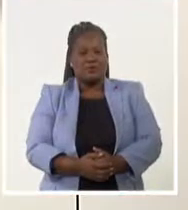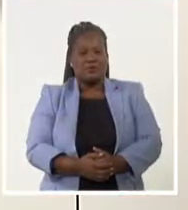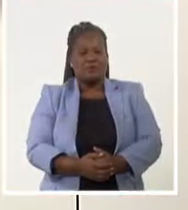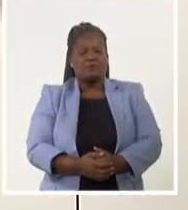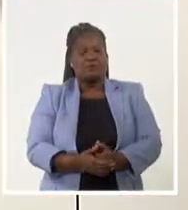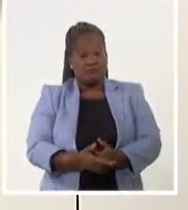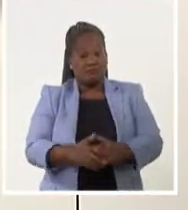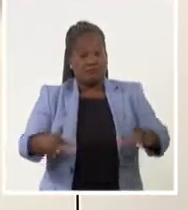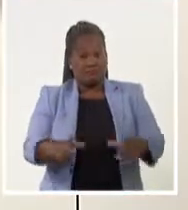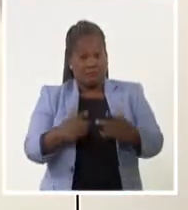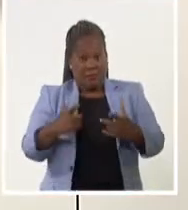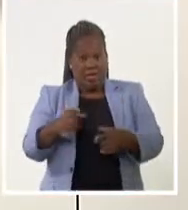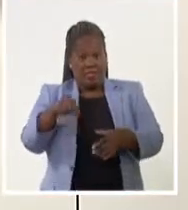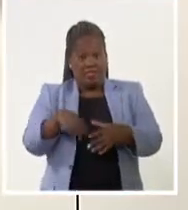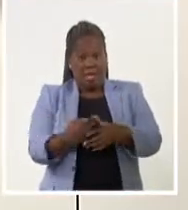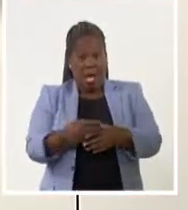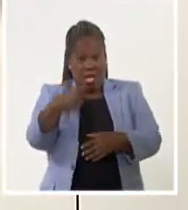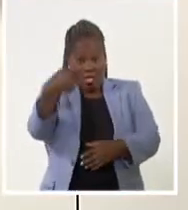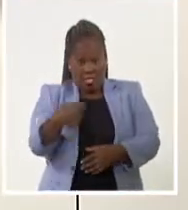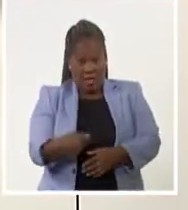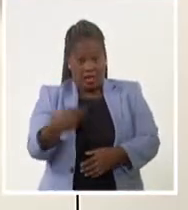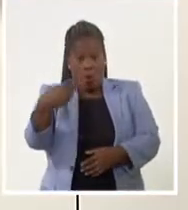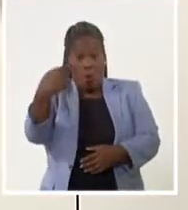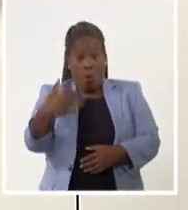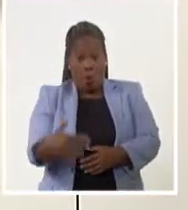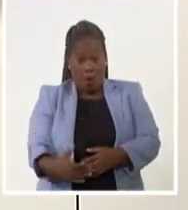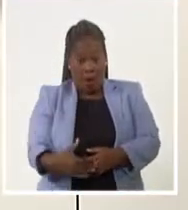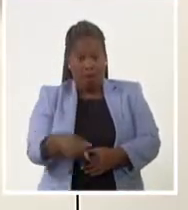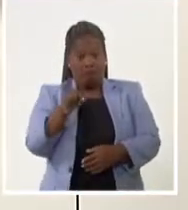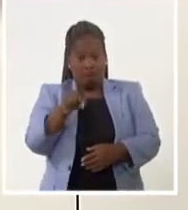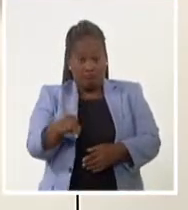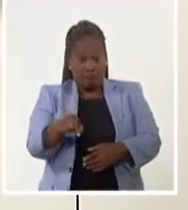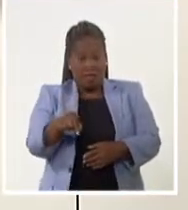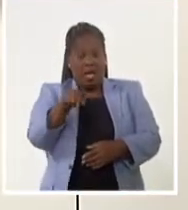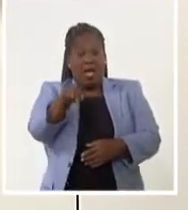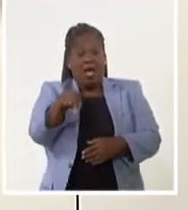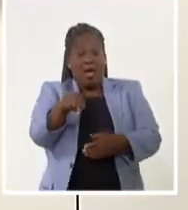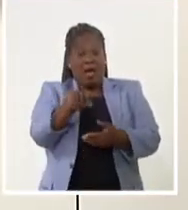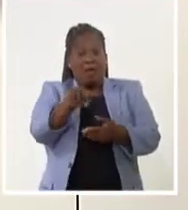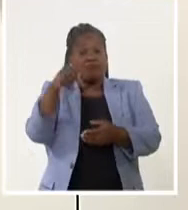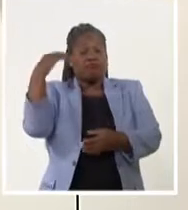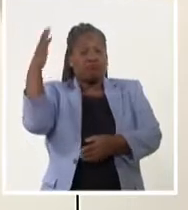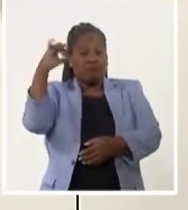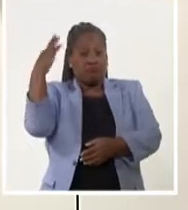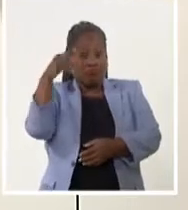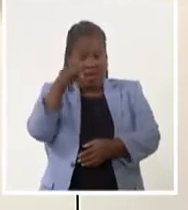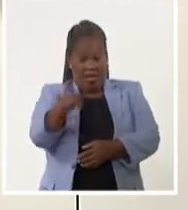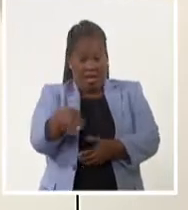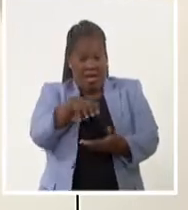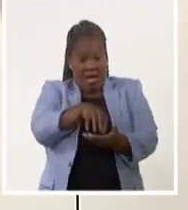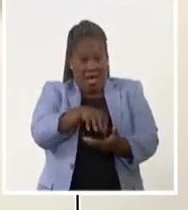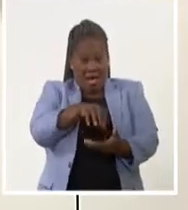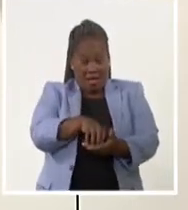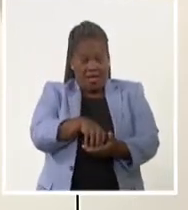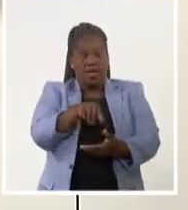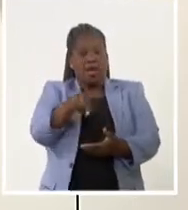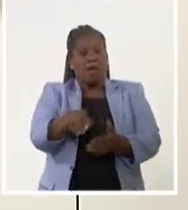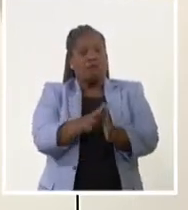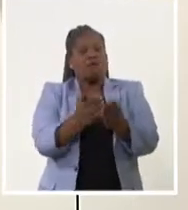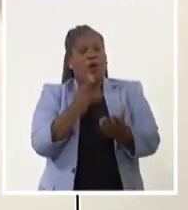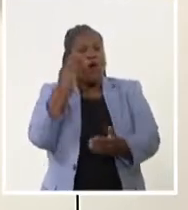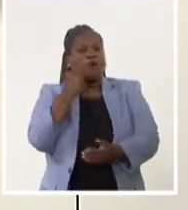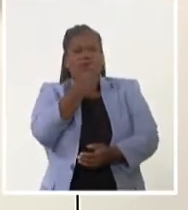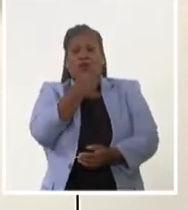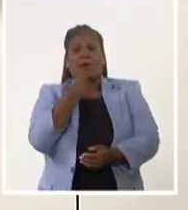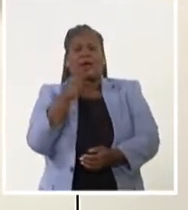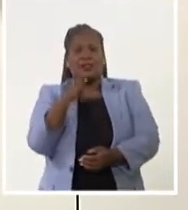conmemoración del Día de los Derechos Humanos, la capitalina fortaleza de San Carlos de la Cabaña acogió la muestra fotográfica José Martí del héroe de la República